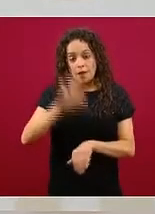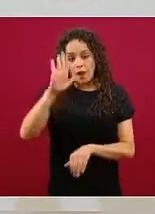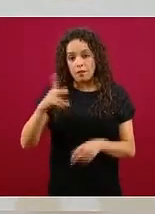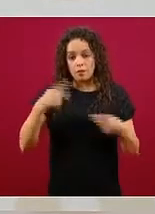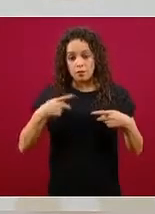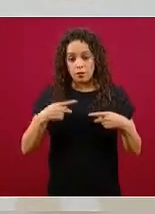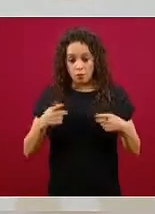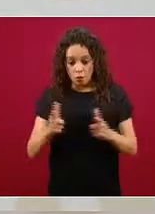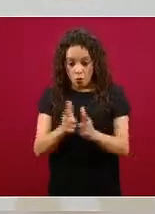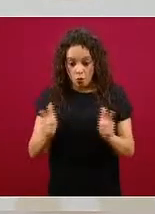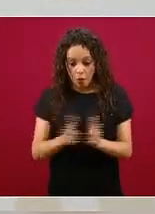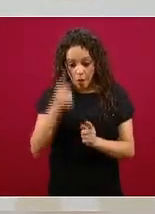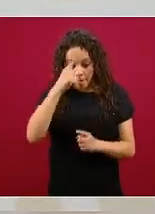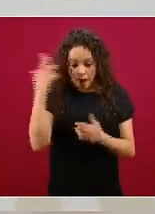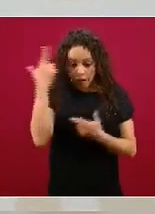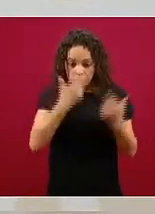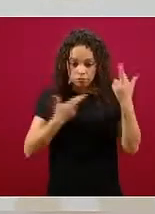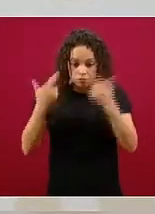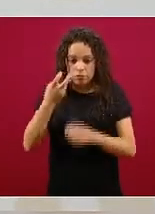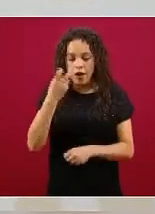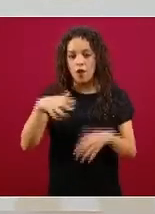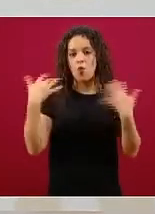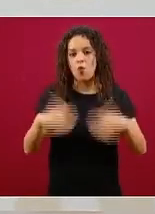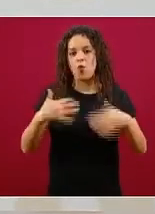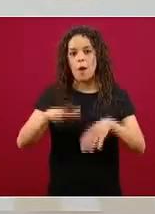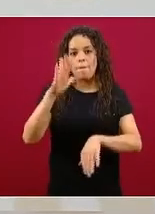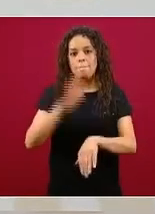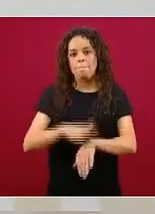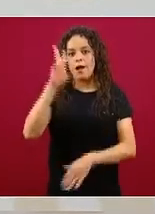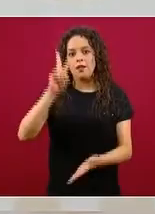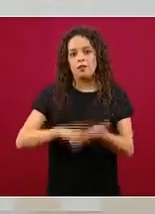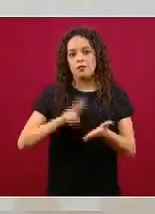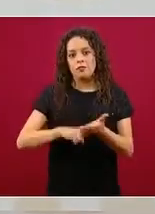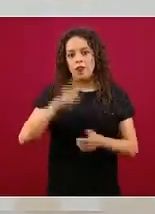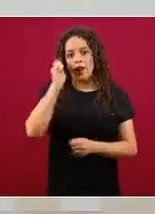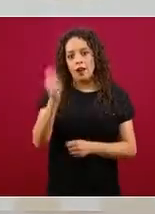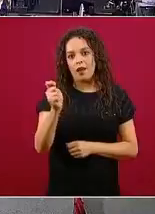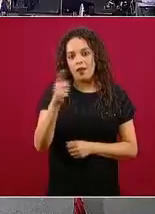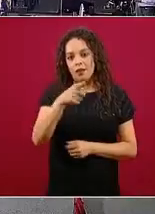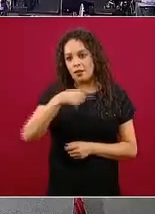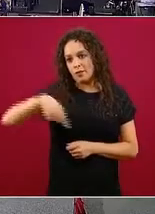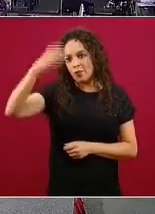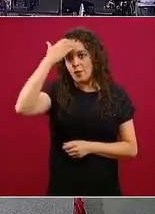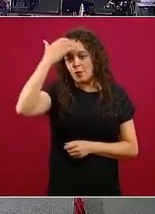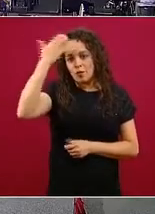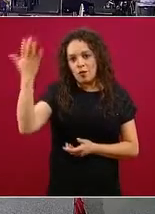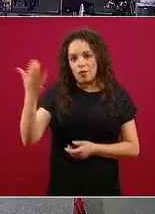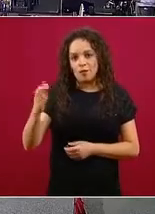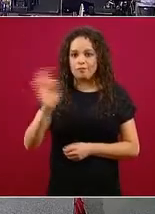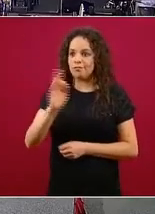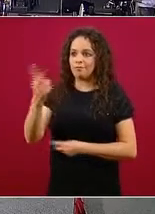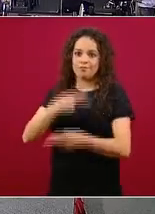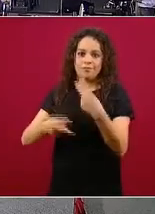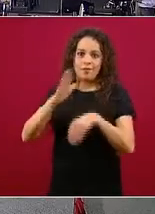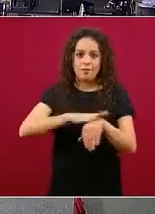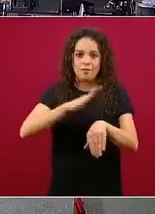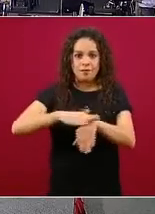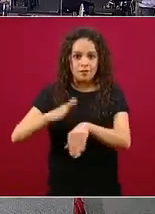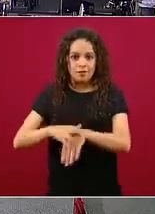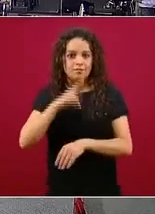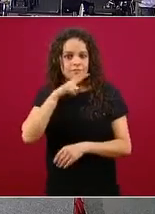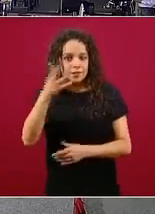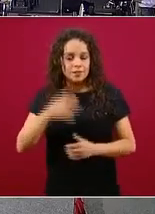más enriquecedor va a ser el conocimiento que se genere. Muchas gracias. Daniela Pastrana, Juan Hernández,